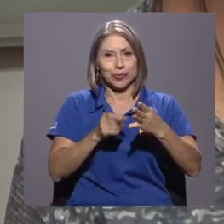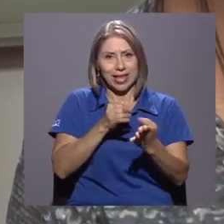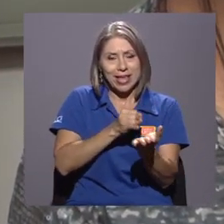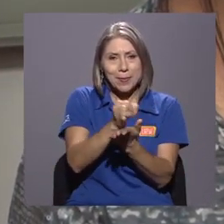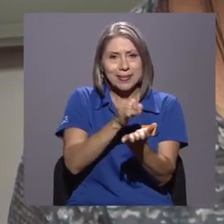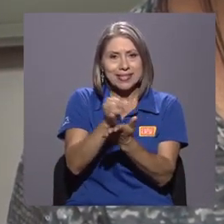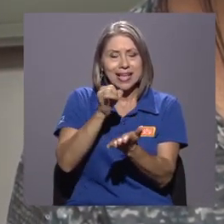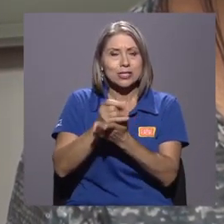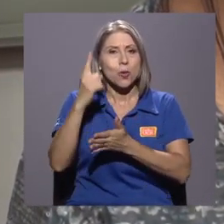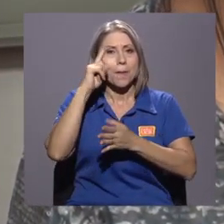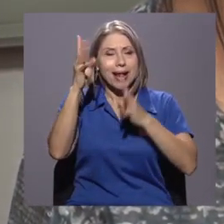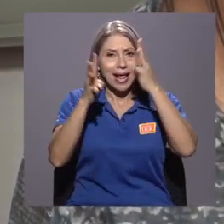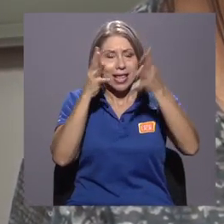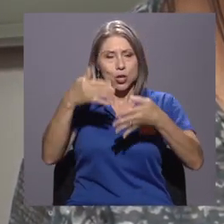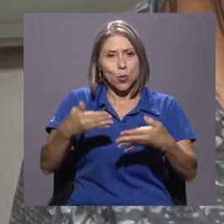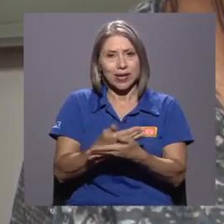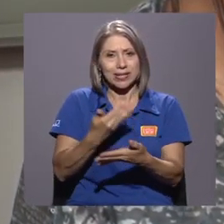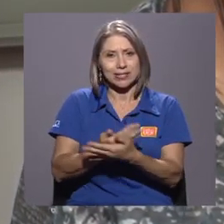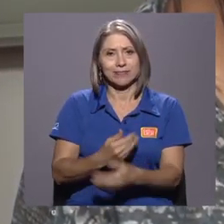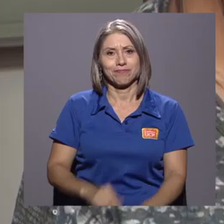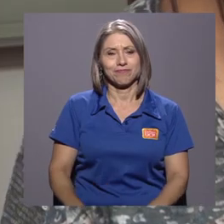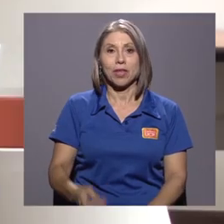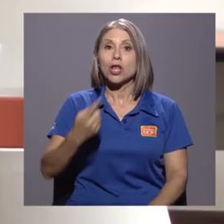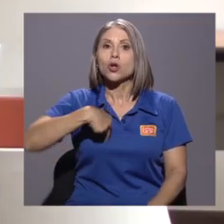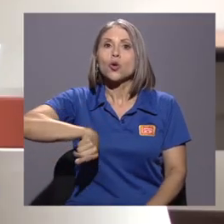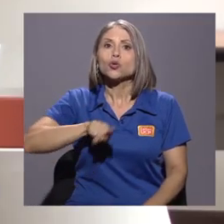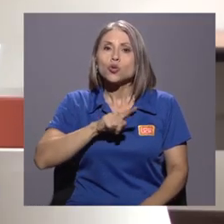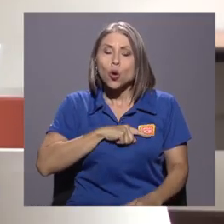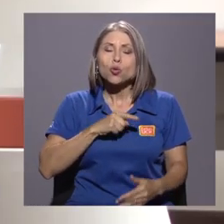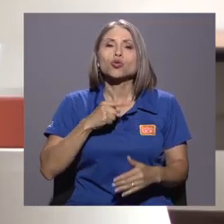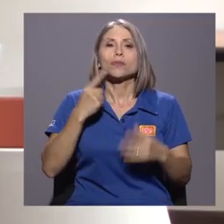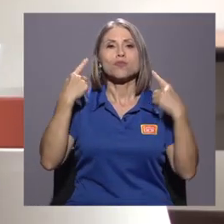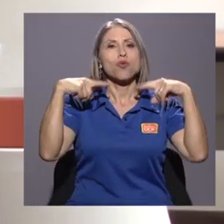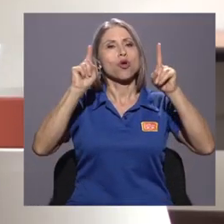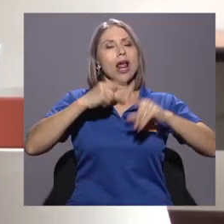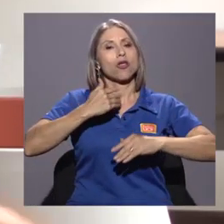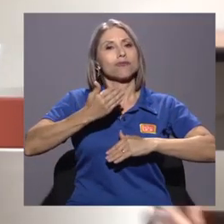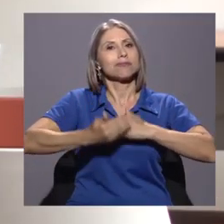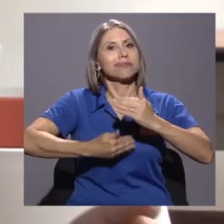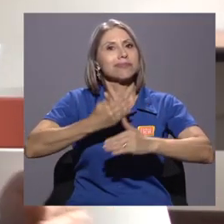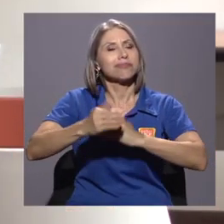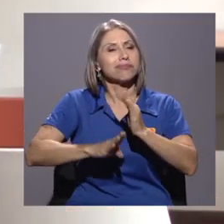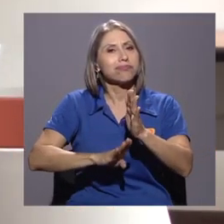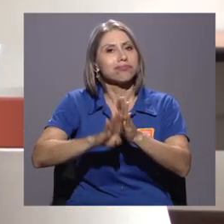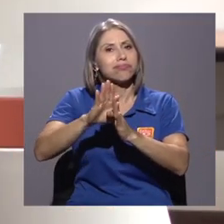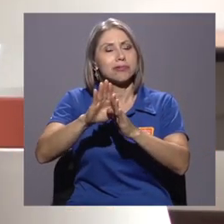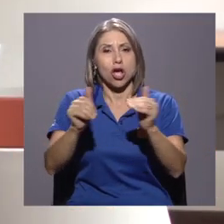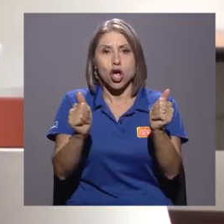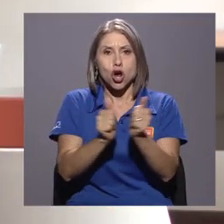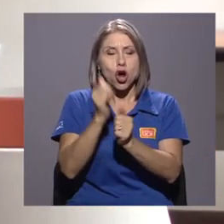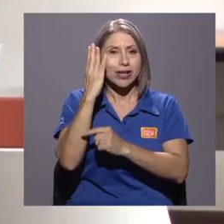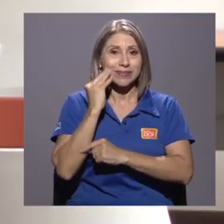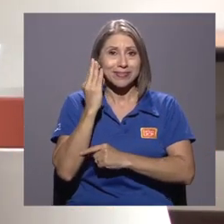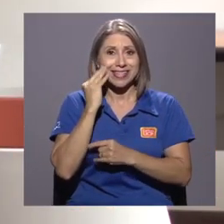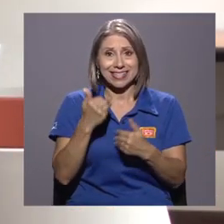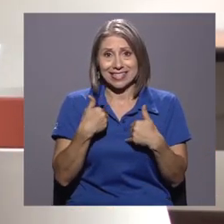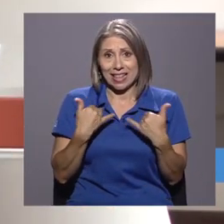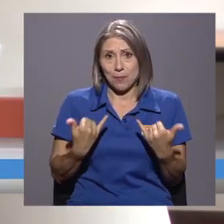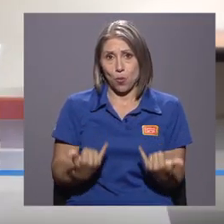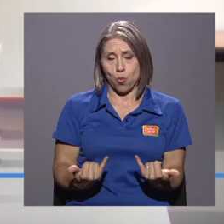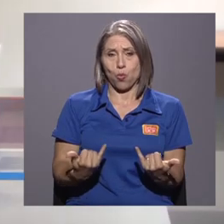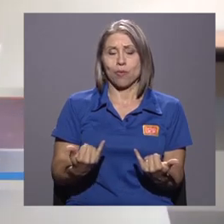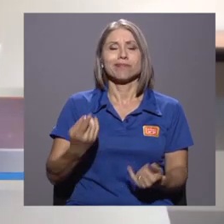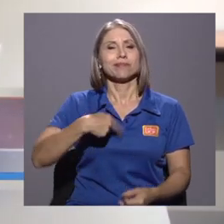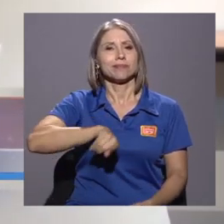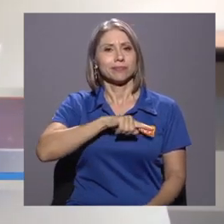la innovación. Hemos logrado evolucionar de alguna forma. Ahora, por ejemplo, con las experiencias que tenemos, nos hemos